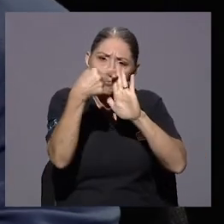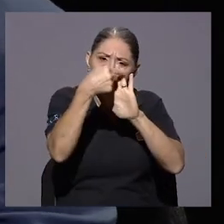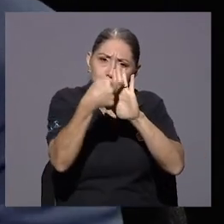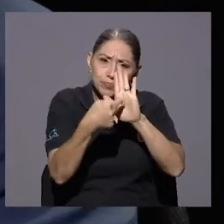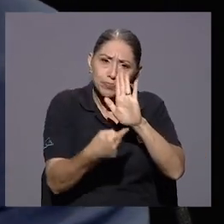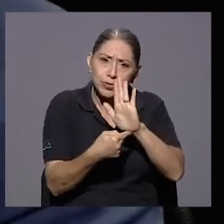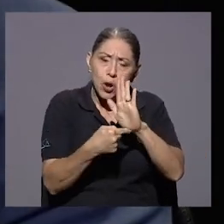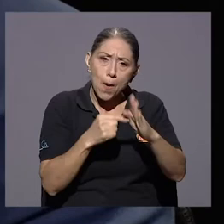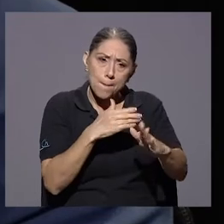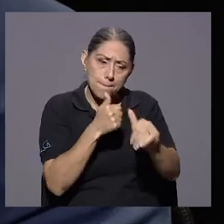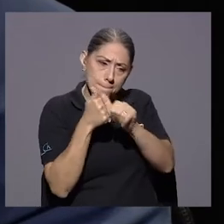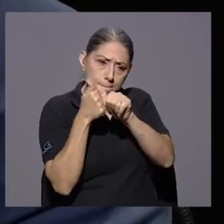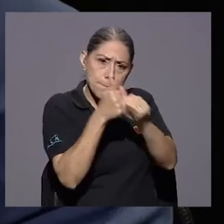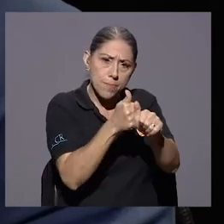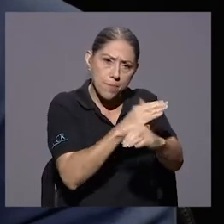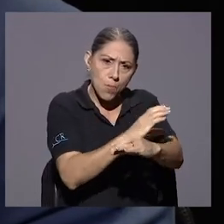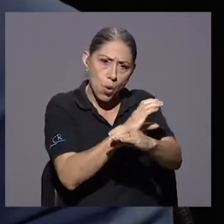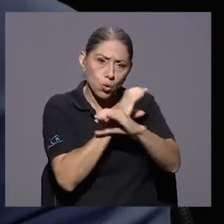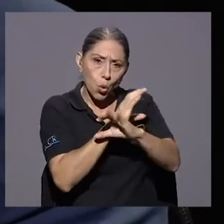la parte preventiva.